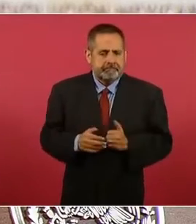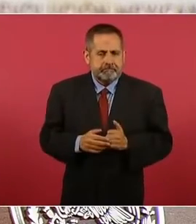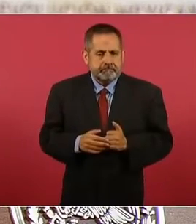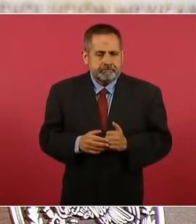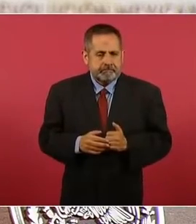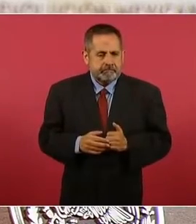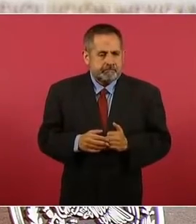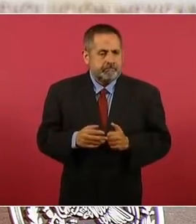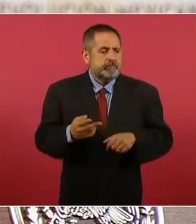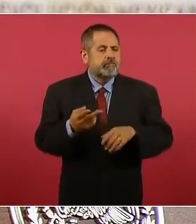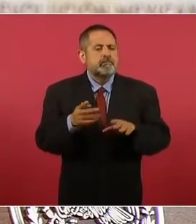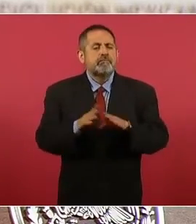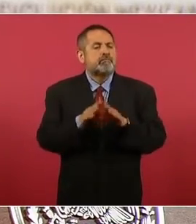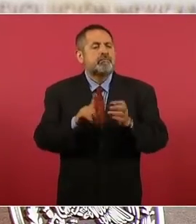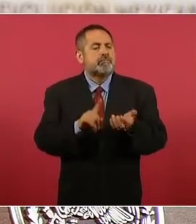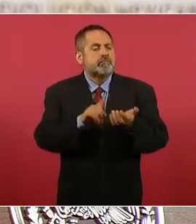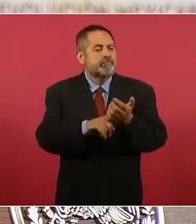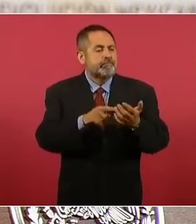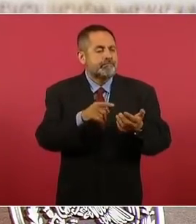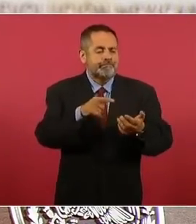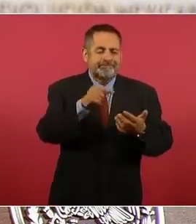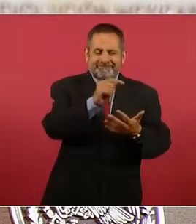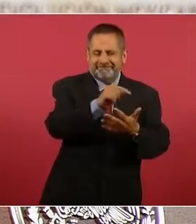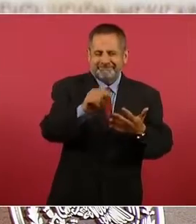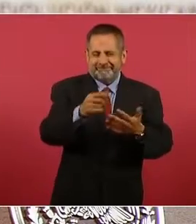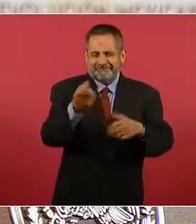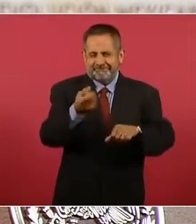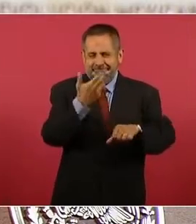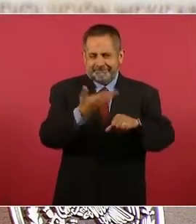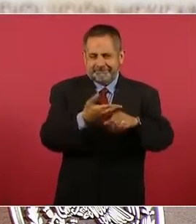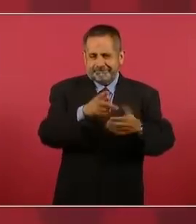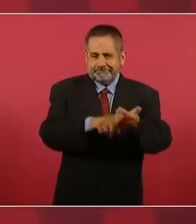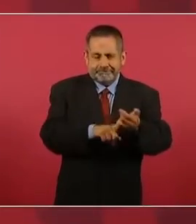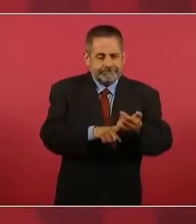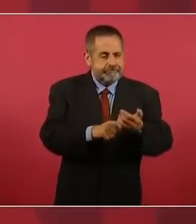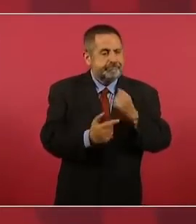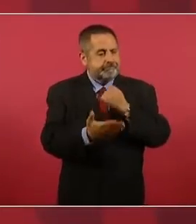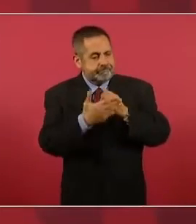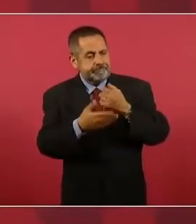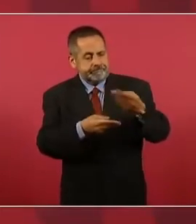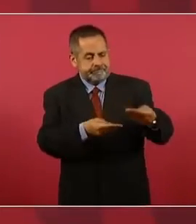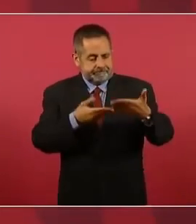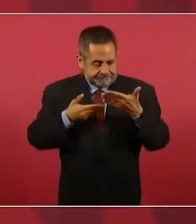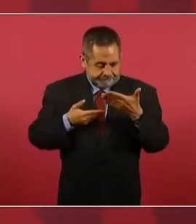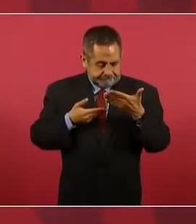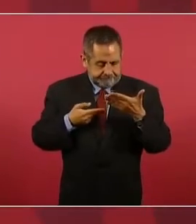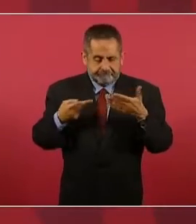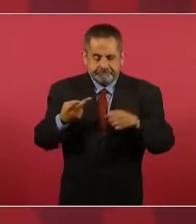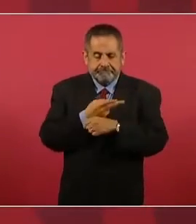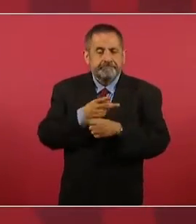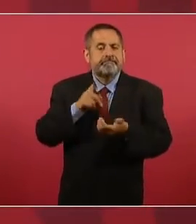funcionamiento de los grupos